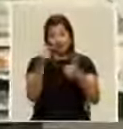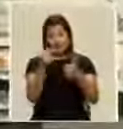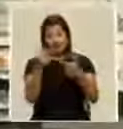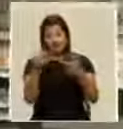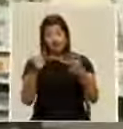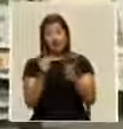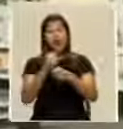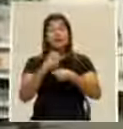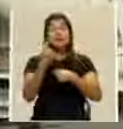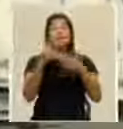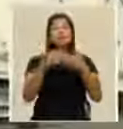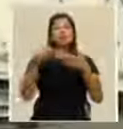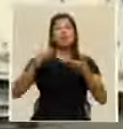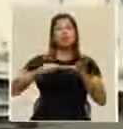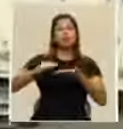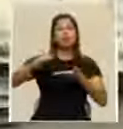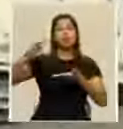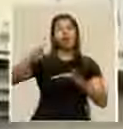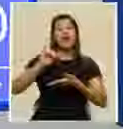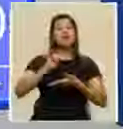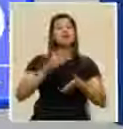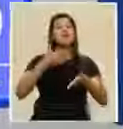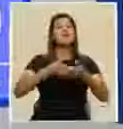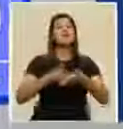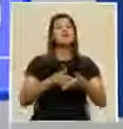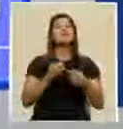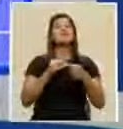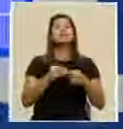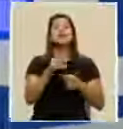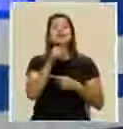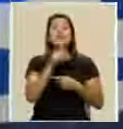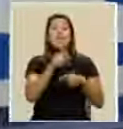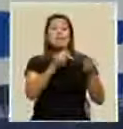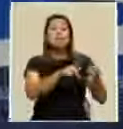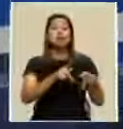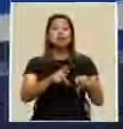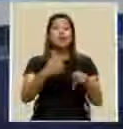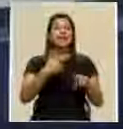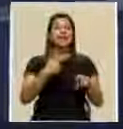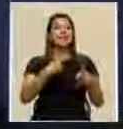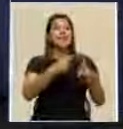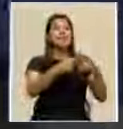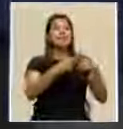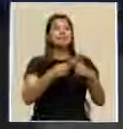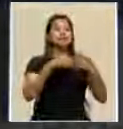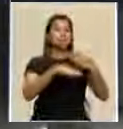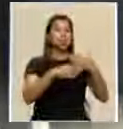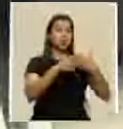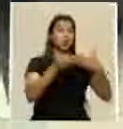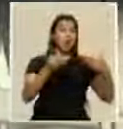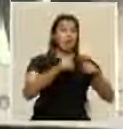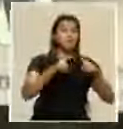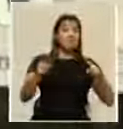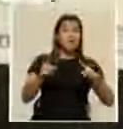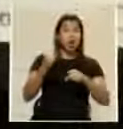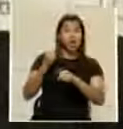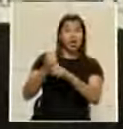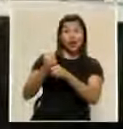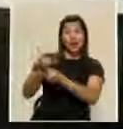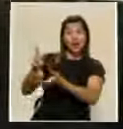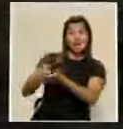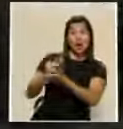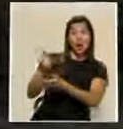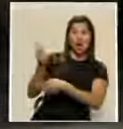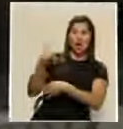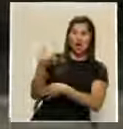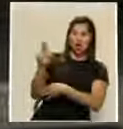afectación principalmente a quienes tienen créditos en dólares, pero su salario es en colones. Por ejemplo, por un préstamo de una vivienda se